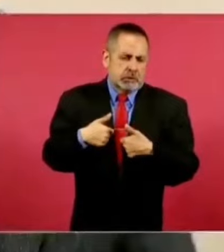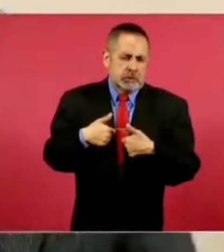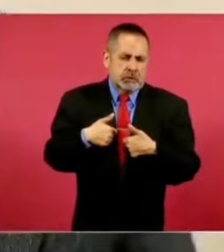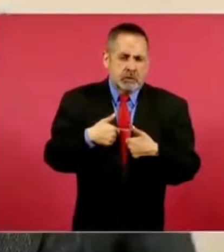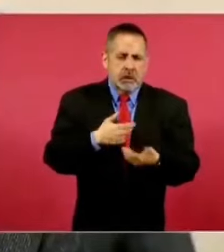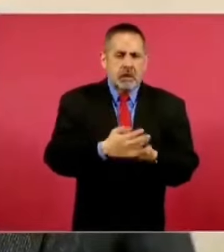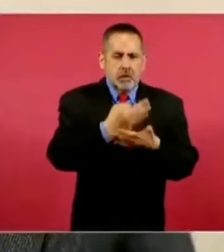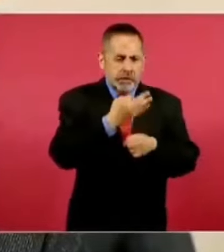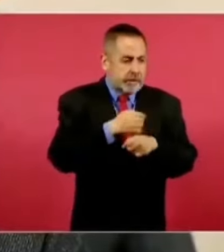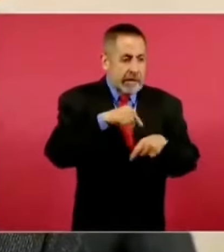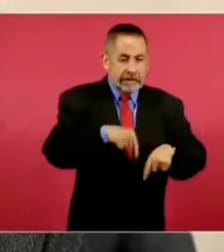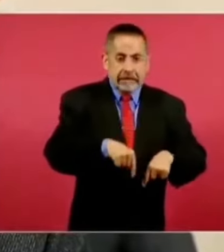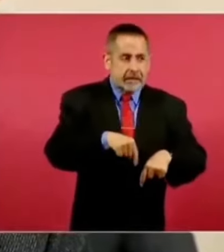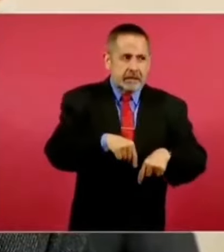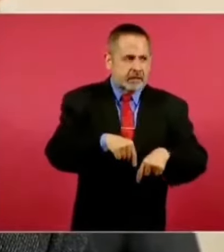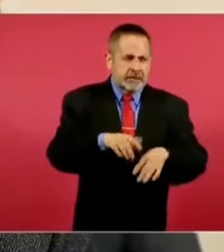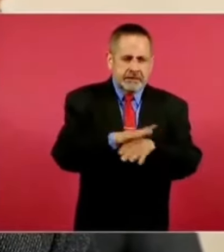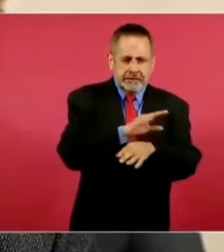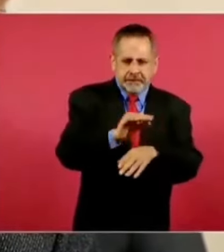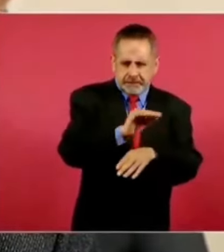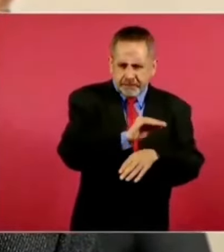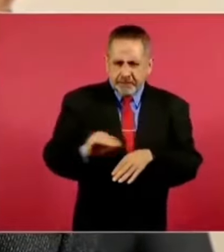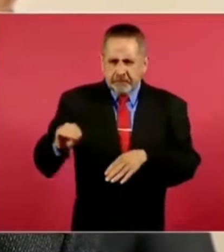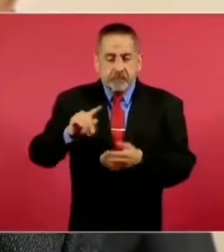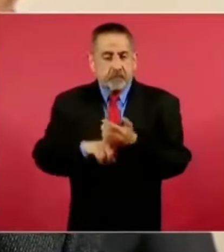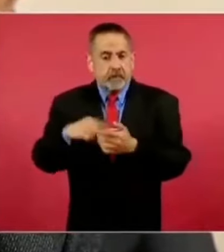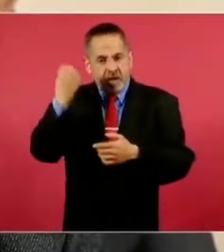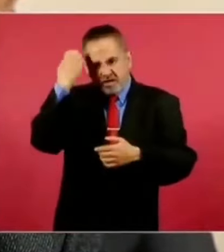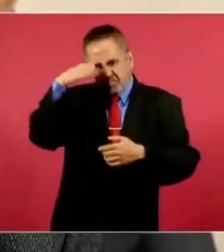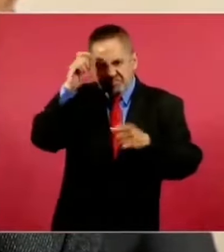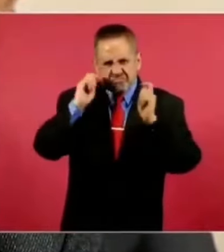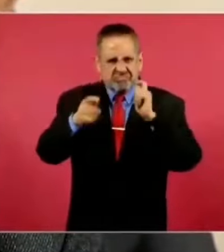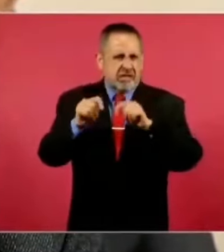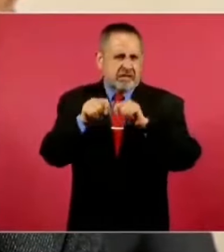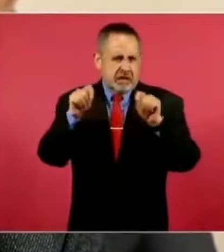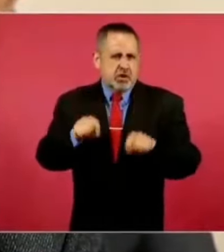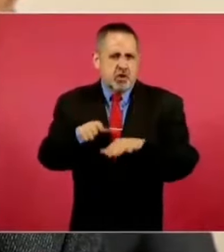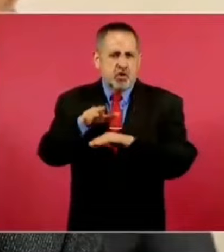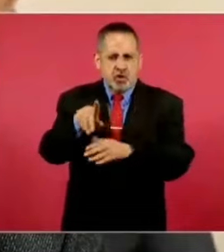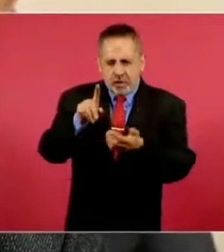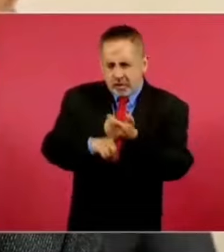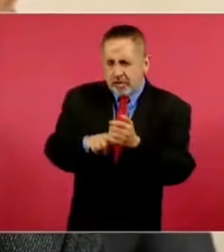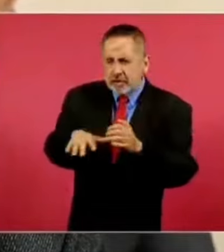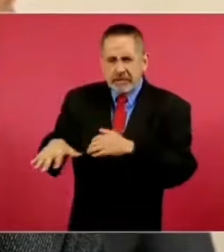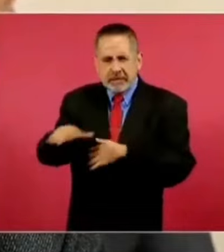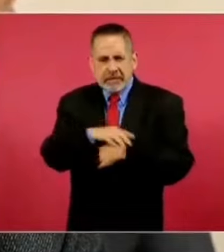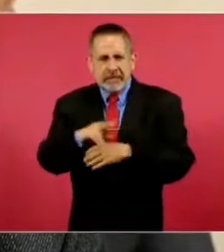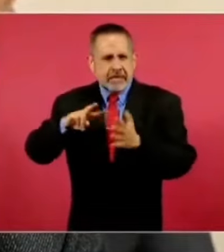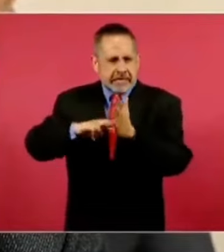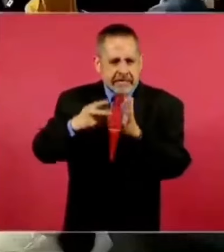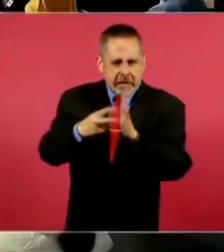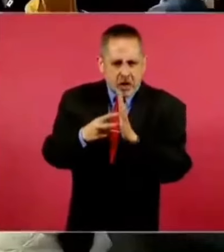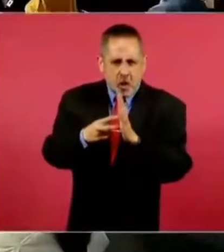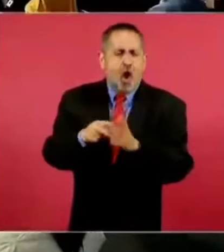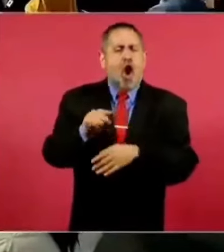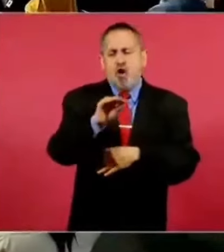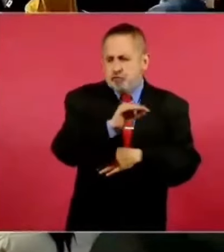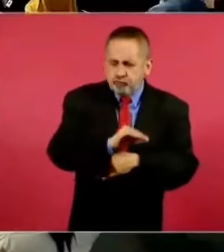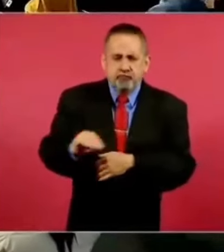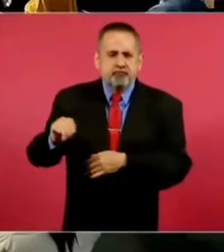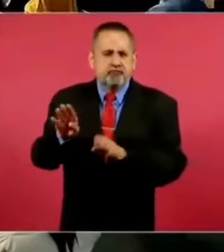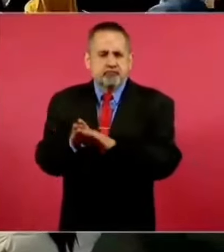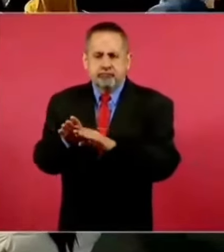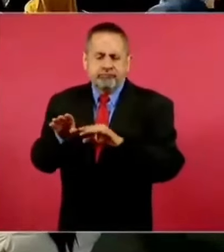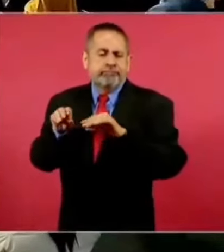la ayudantía, pero tiene especialidad en todo lo relacionado con la ingeniería, de